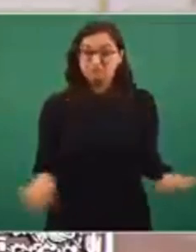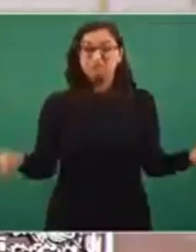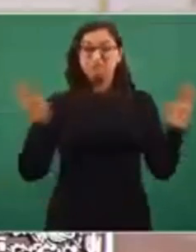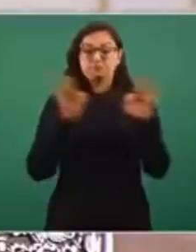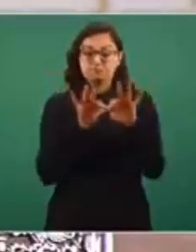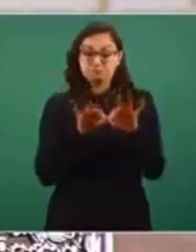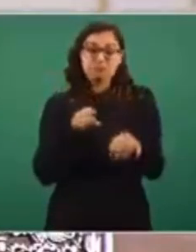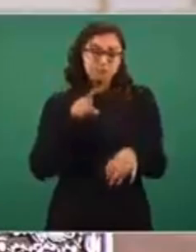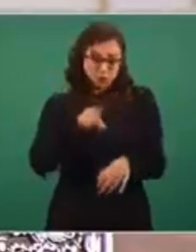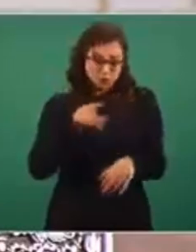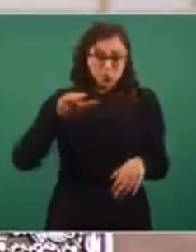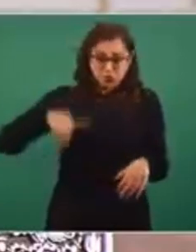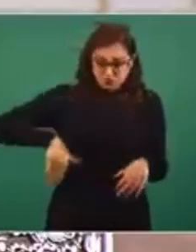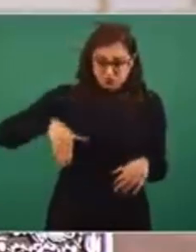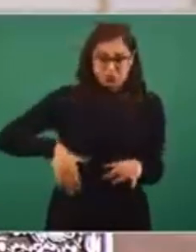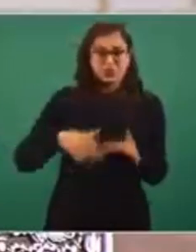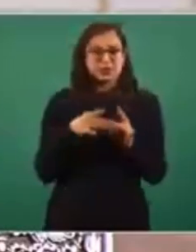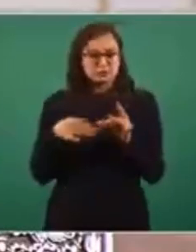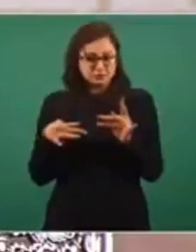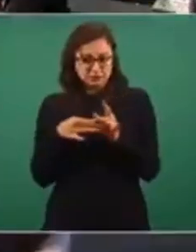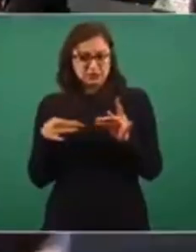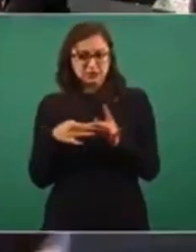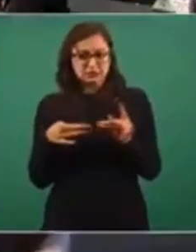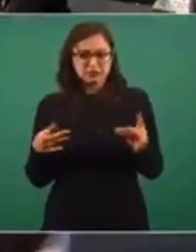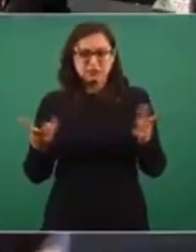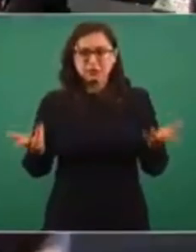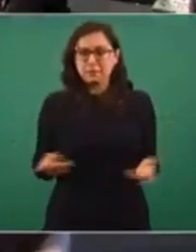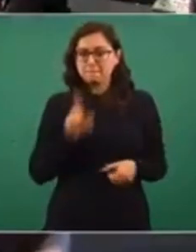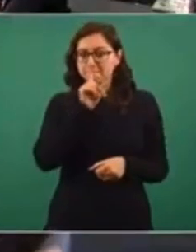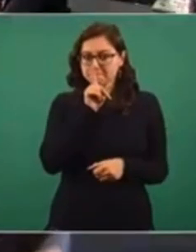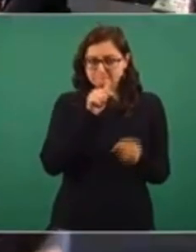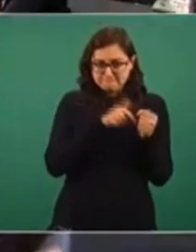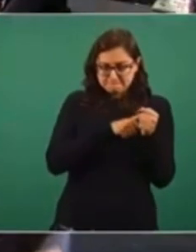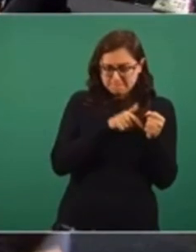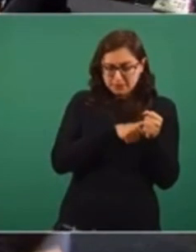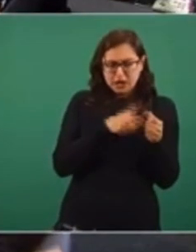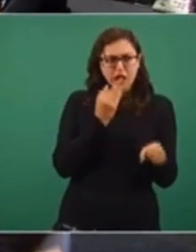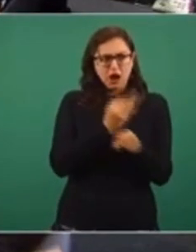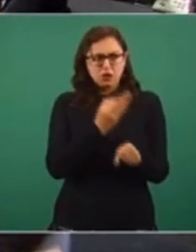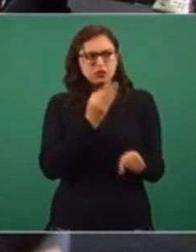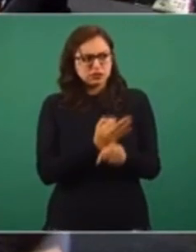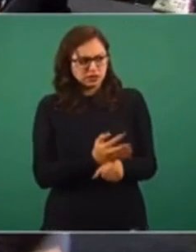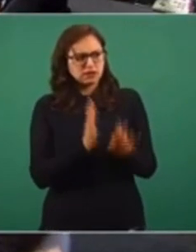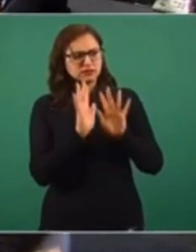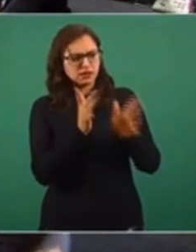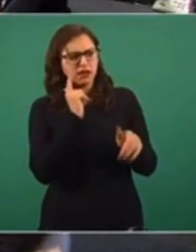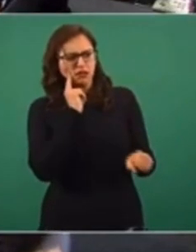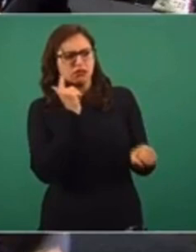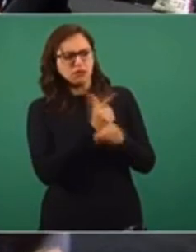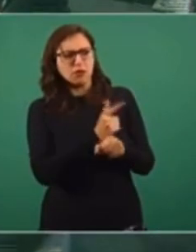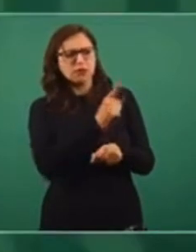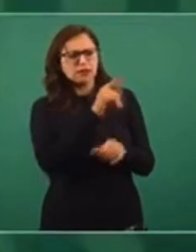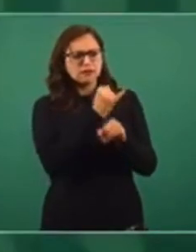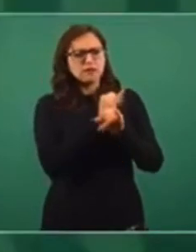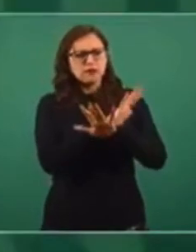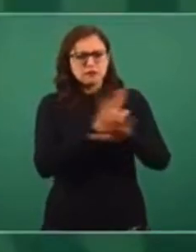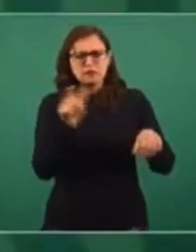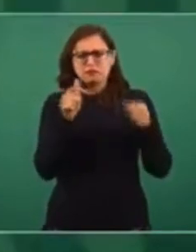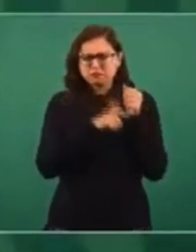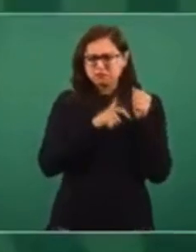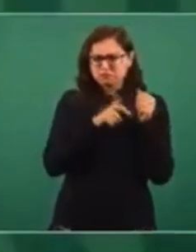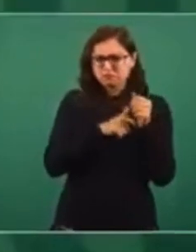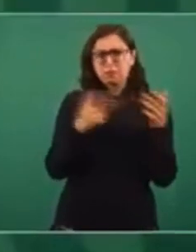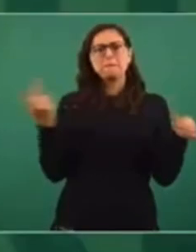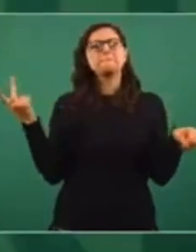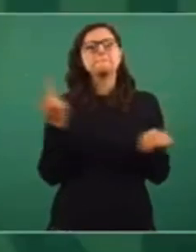como tú dices, estaba ocultando, cuando menos eso es lo que se está manejando, que estaba ocultando cierta información. Yo creo que ante